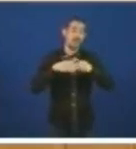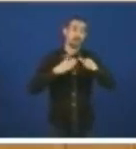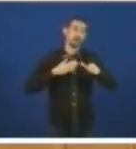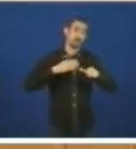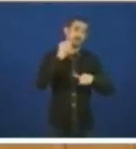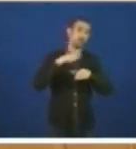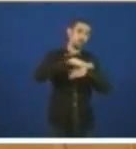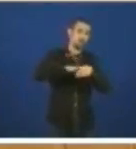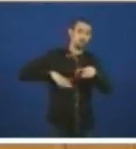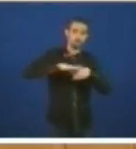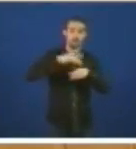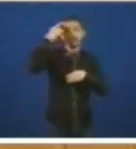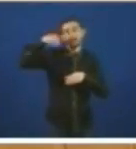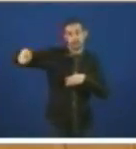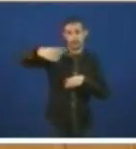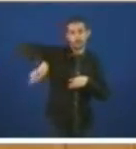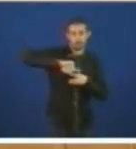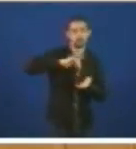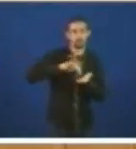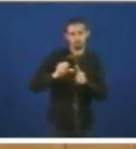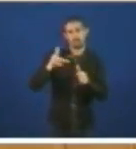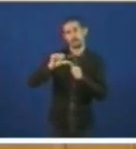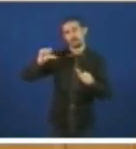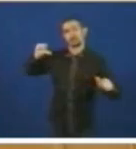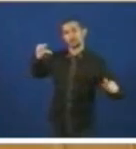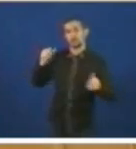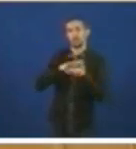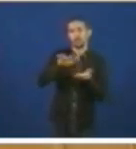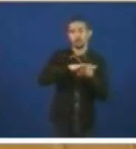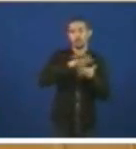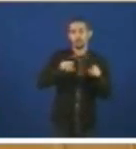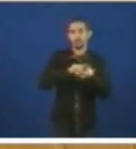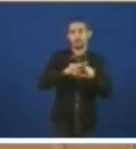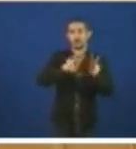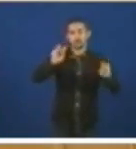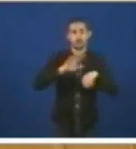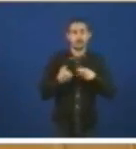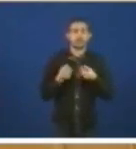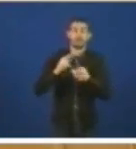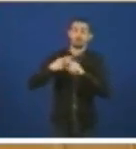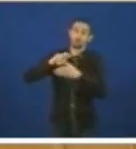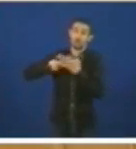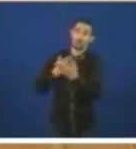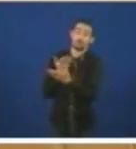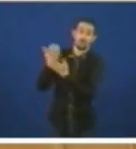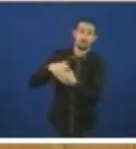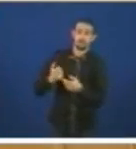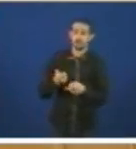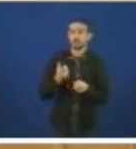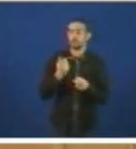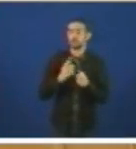como xa saben ustedes eu requeré en varias oportunidades esta é unha prioridade absoluta para o goberno do asunto saben os galegos moi ben